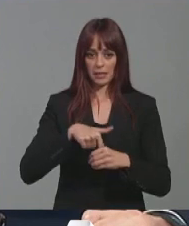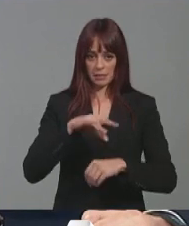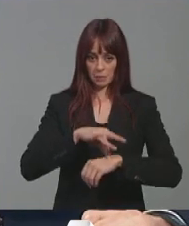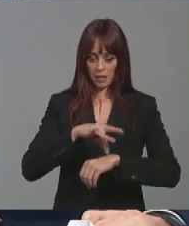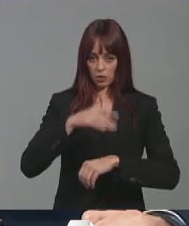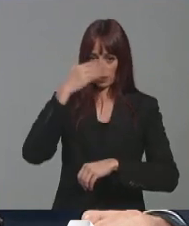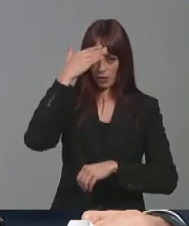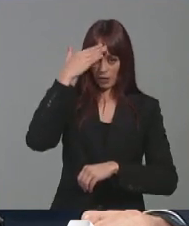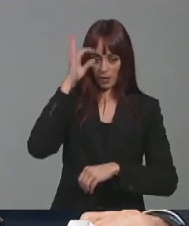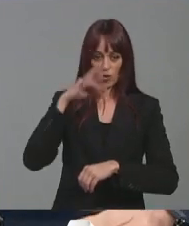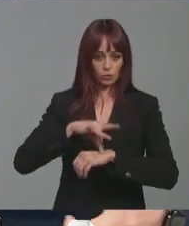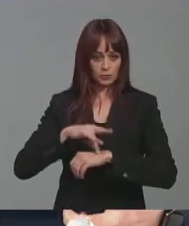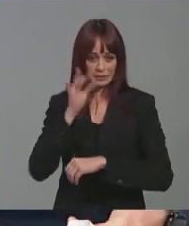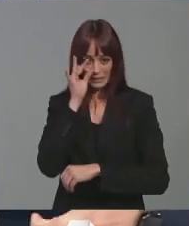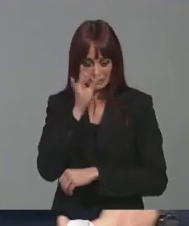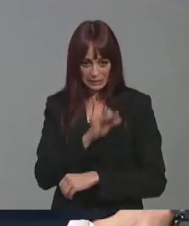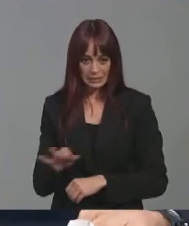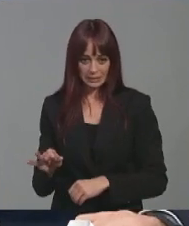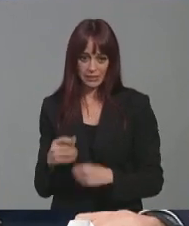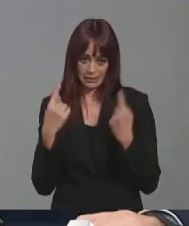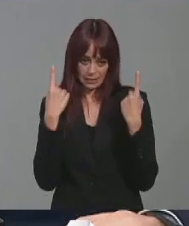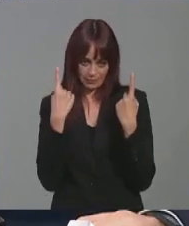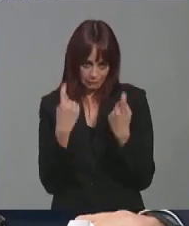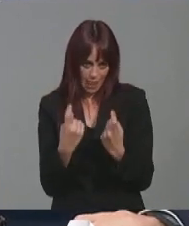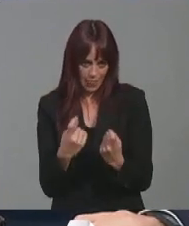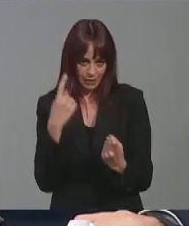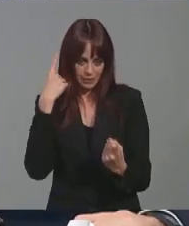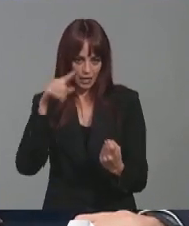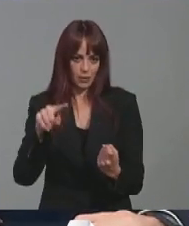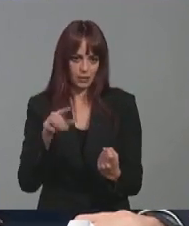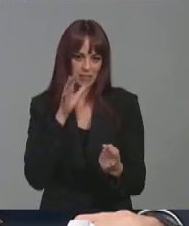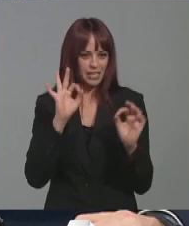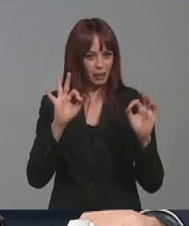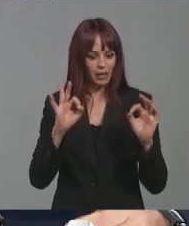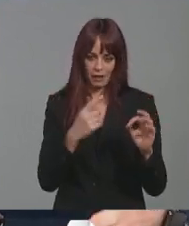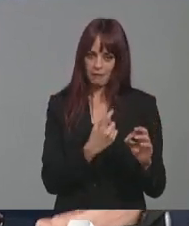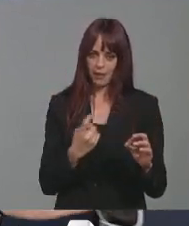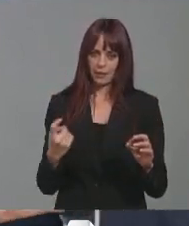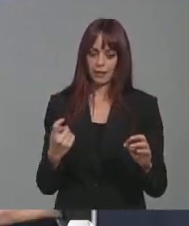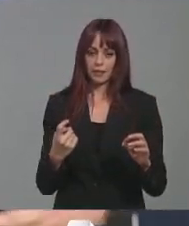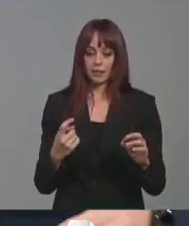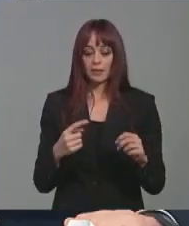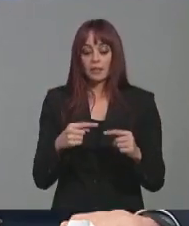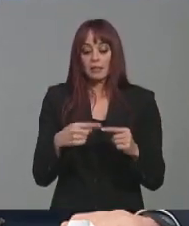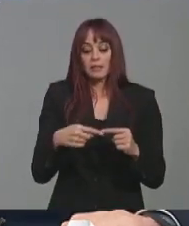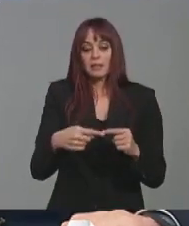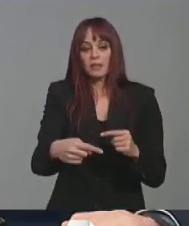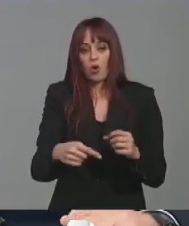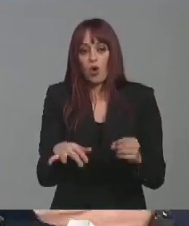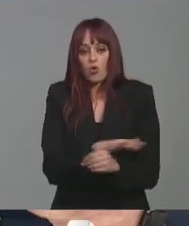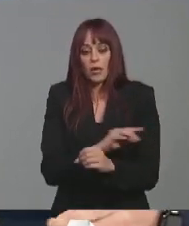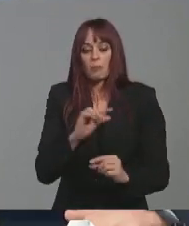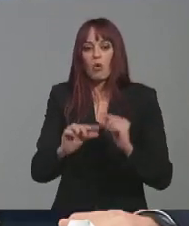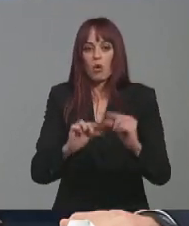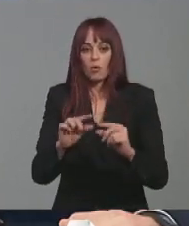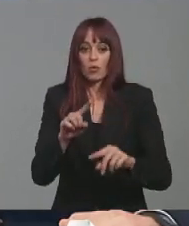y pediatría sabe que tenemos un déficit importante de estas especialidades y que se irán cubriendo progresivamente